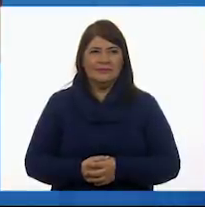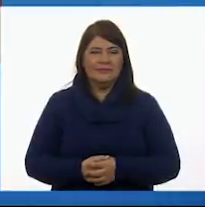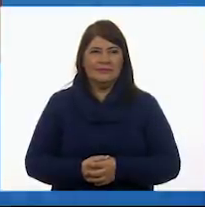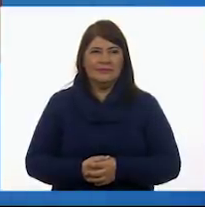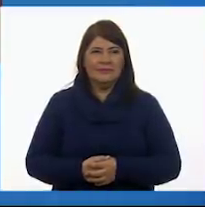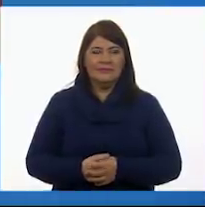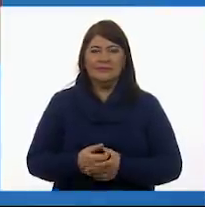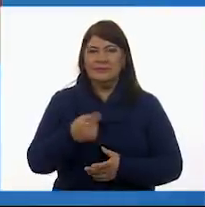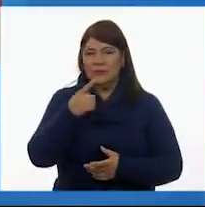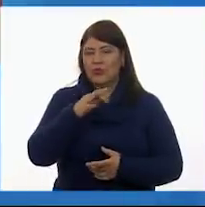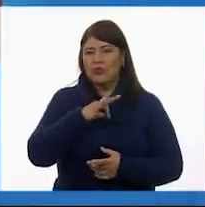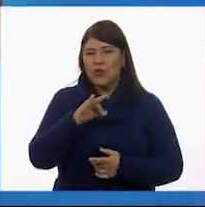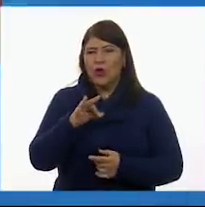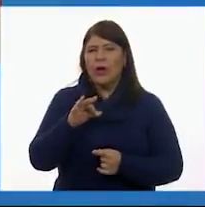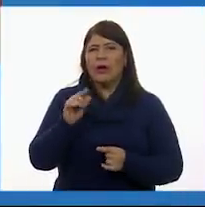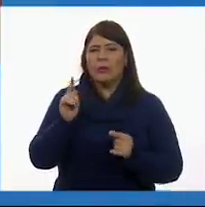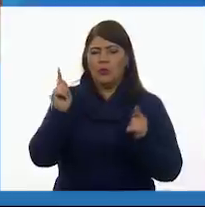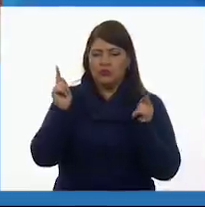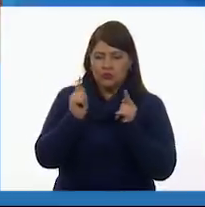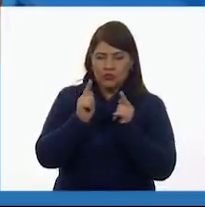Puede ser una brocha pequeña.